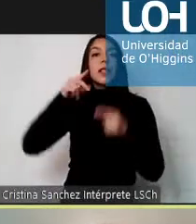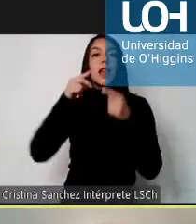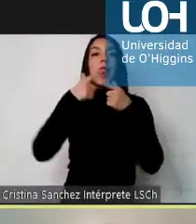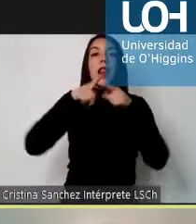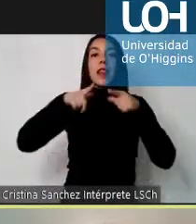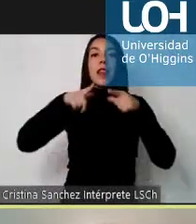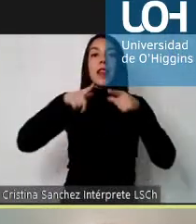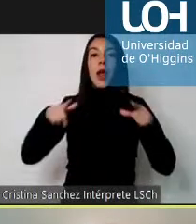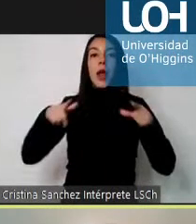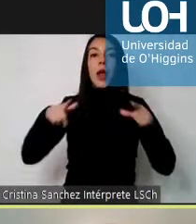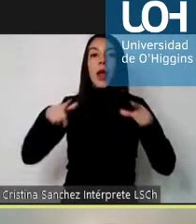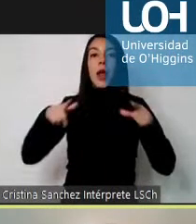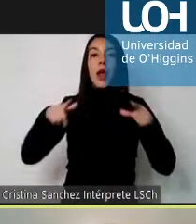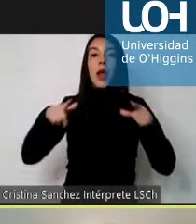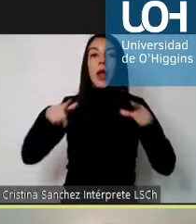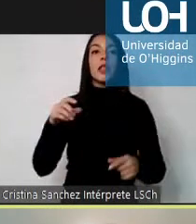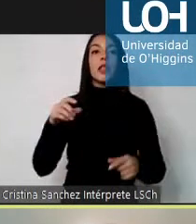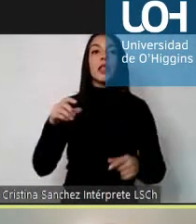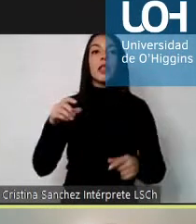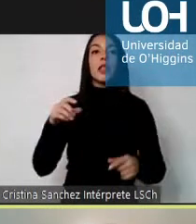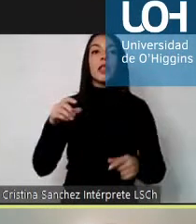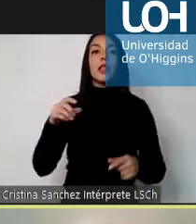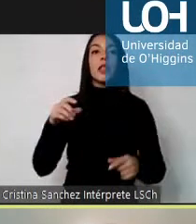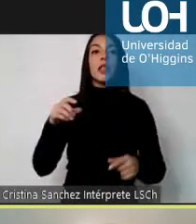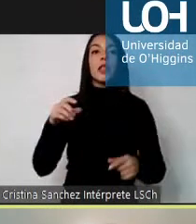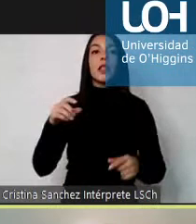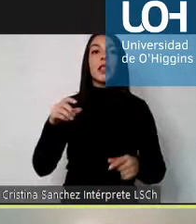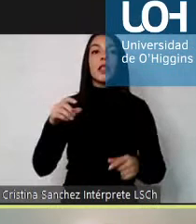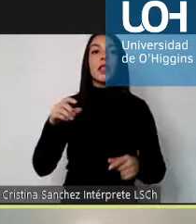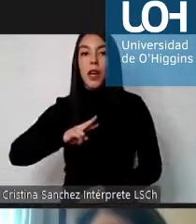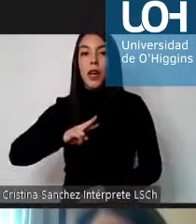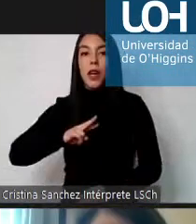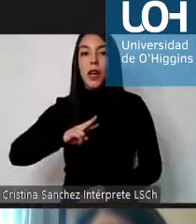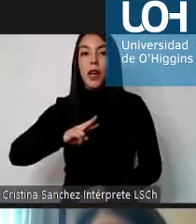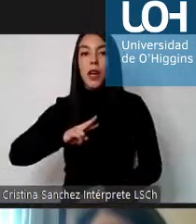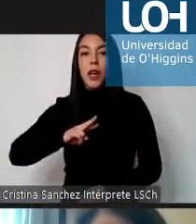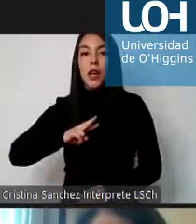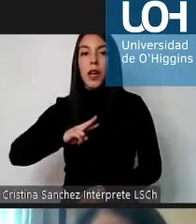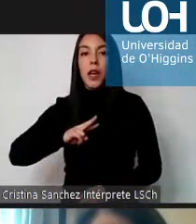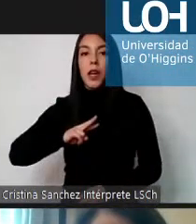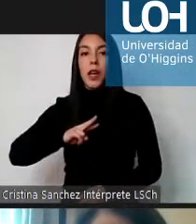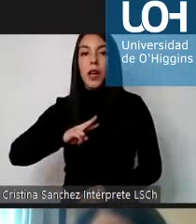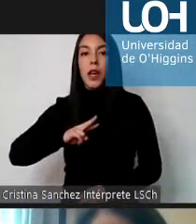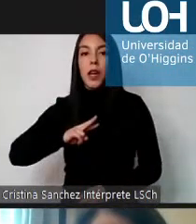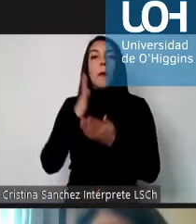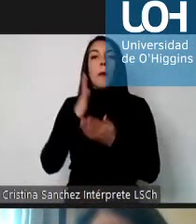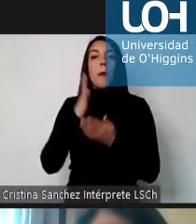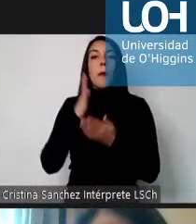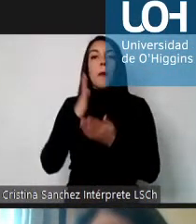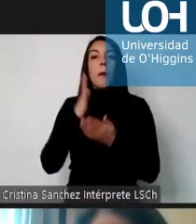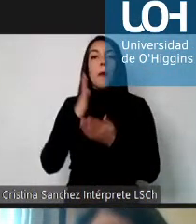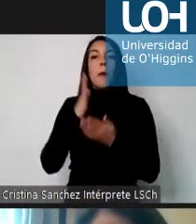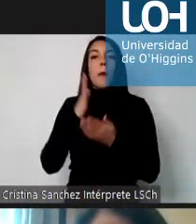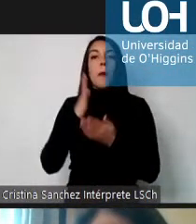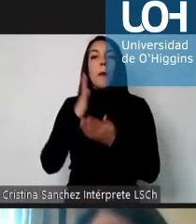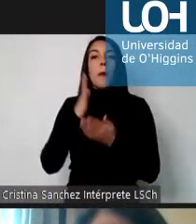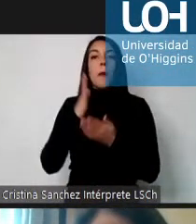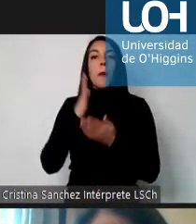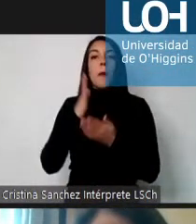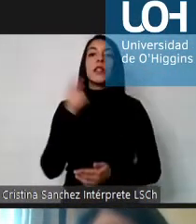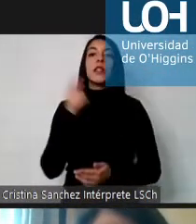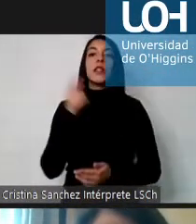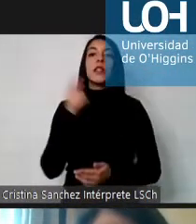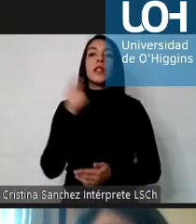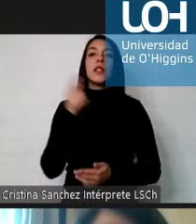Universidad Católica de Valparaíso y doctor en Planificación e Innovación de la Universidad de Alcalá de España. Ha